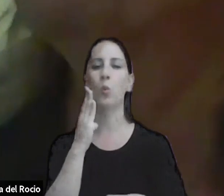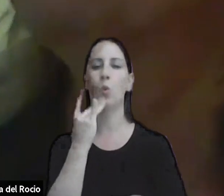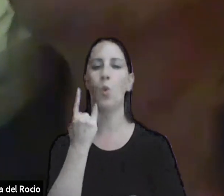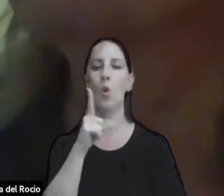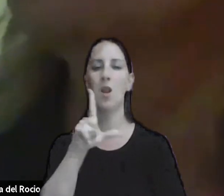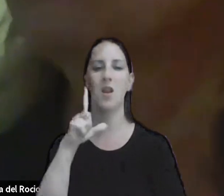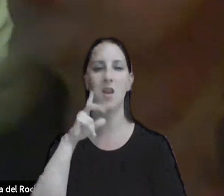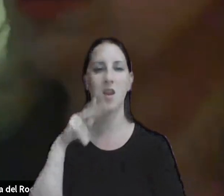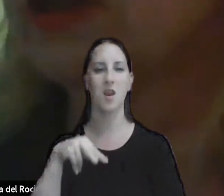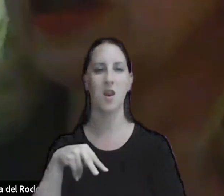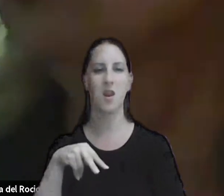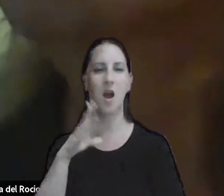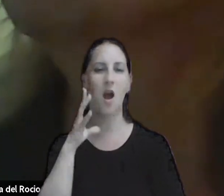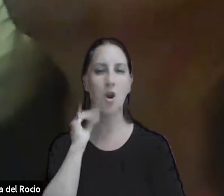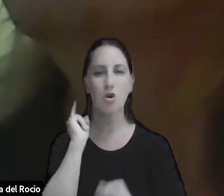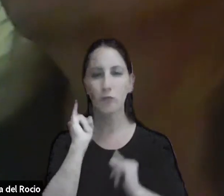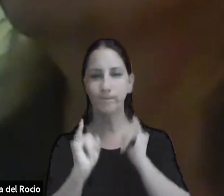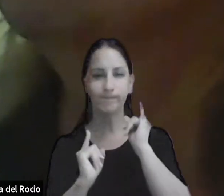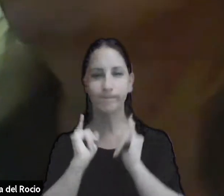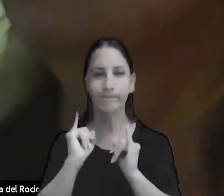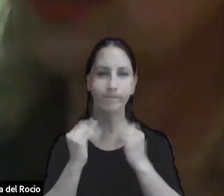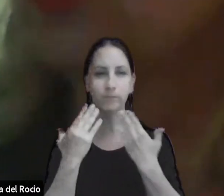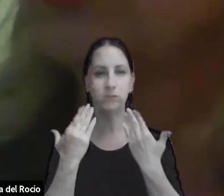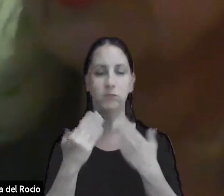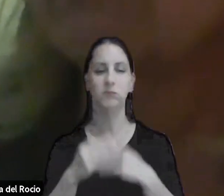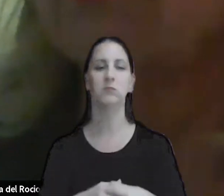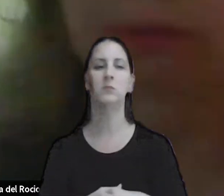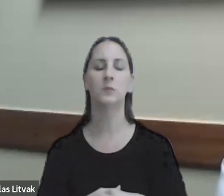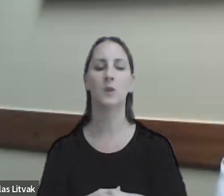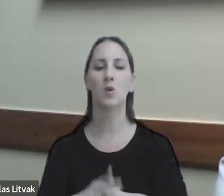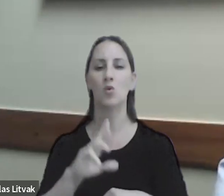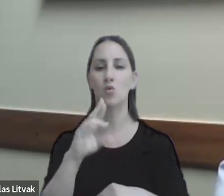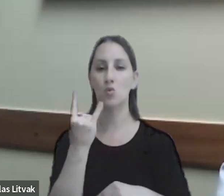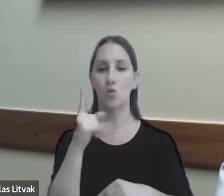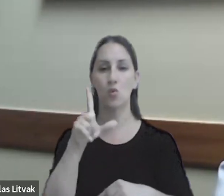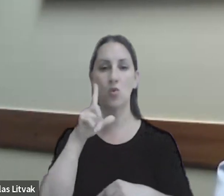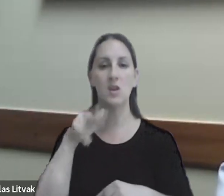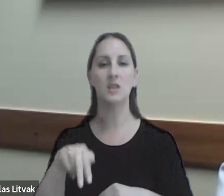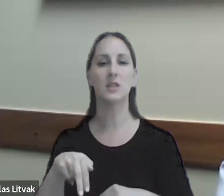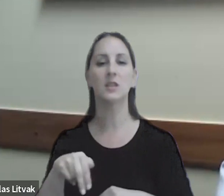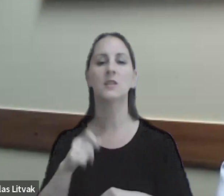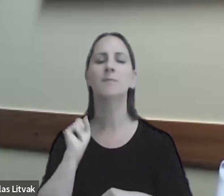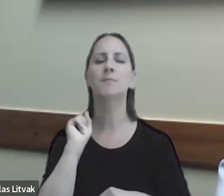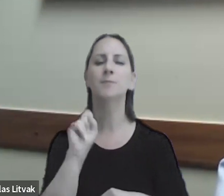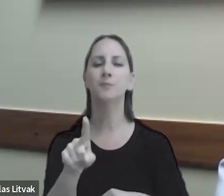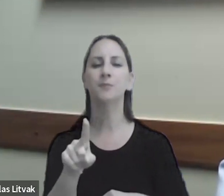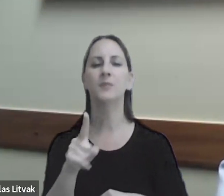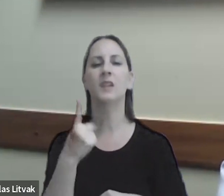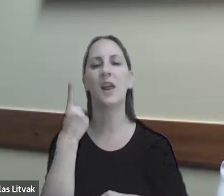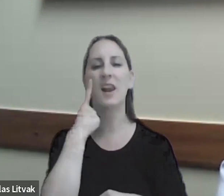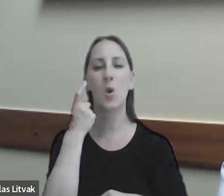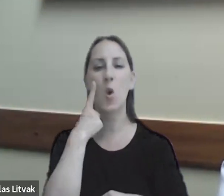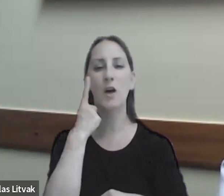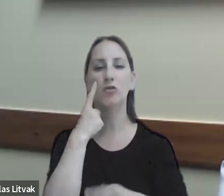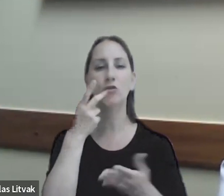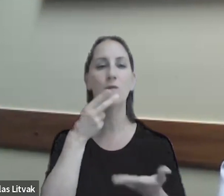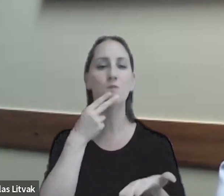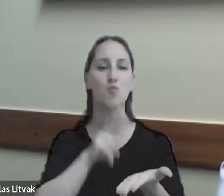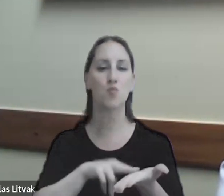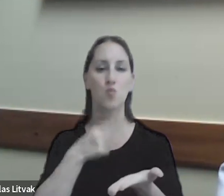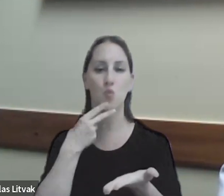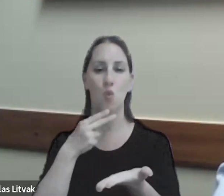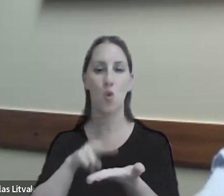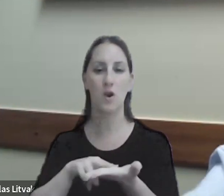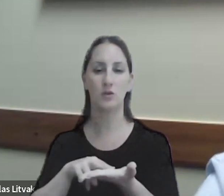si podrías hacer algún comentario sobre tax ruling los tax ruling son regulaciones fiscales que se dan